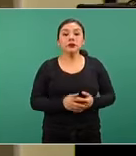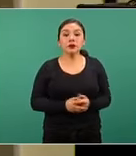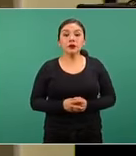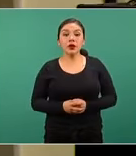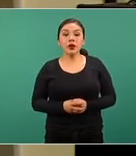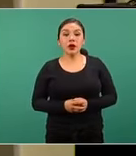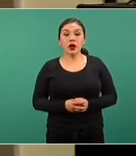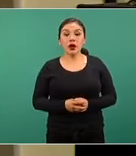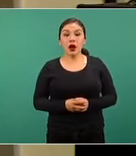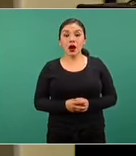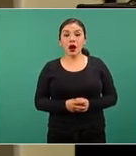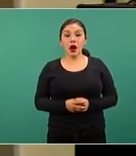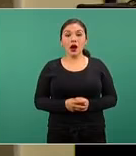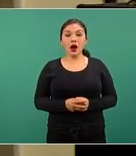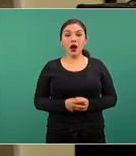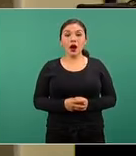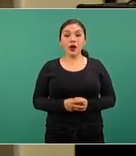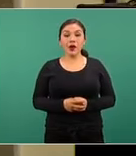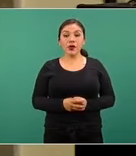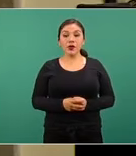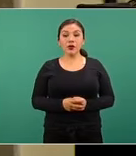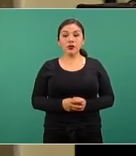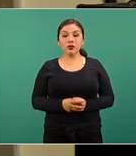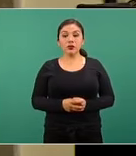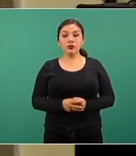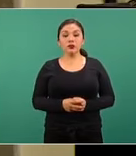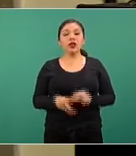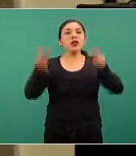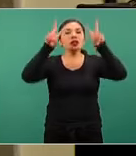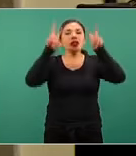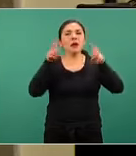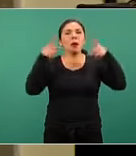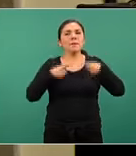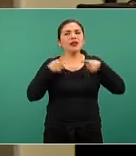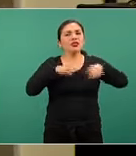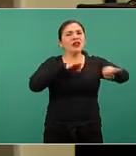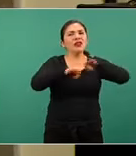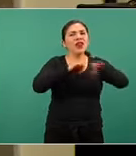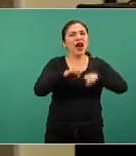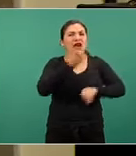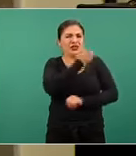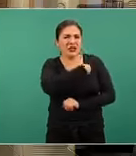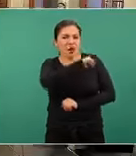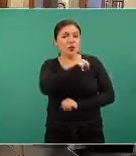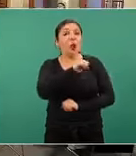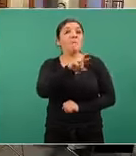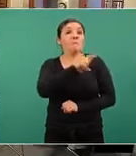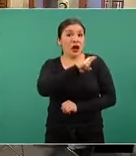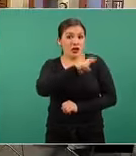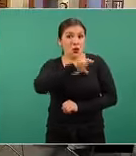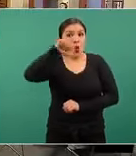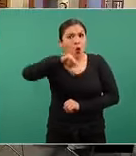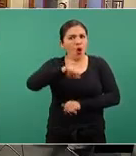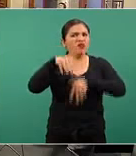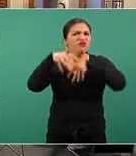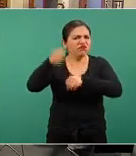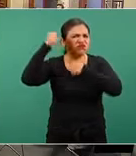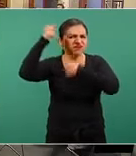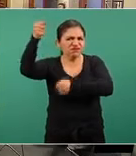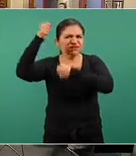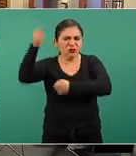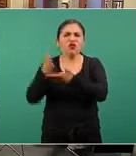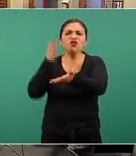tema de los trabajadores de la salud privados que hoy realizaron una manifestación, fueron a CEGOP